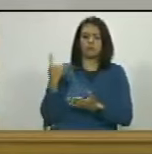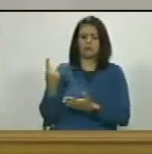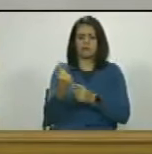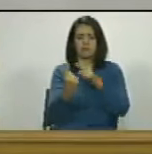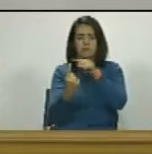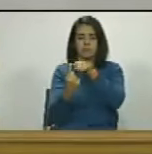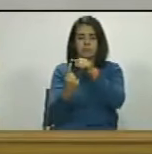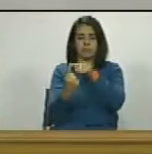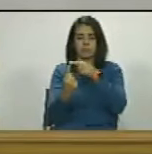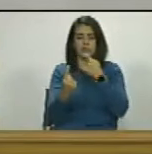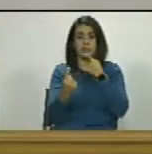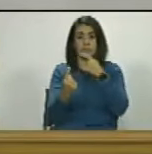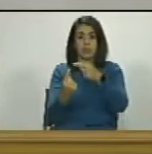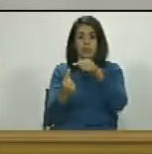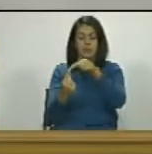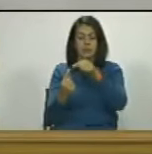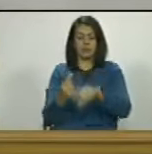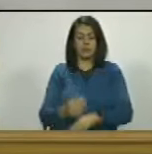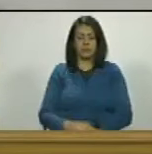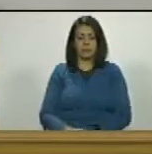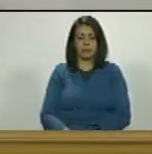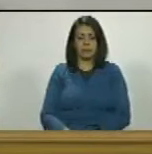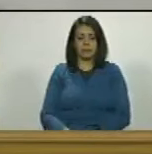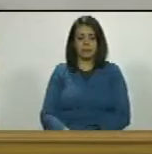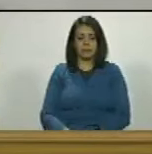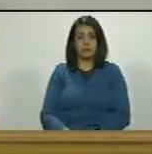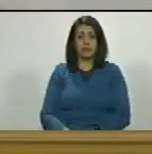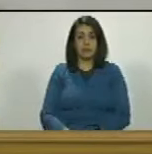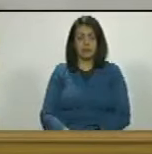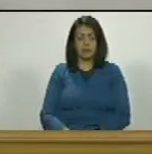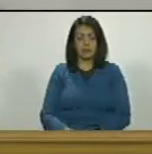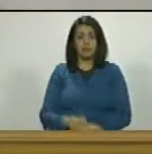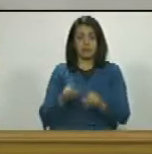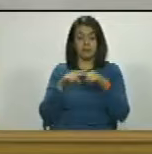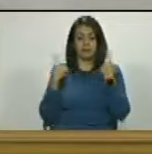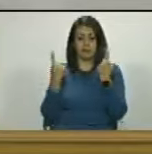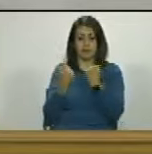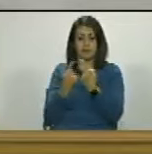como decía Garganta Profunda en la saga de Watergate